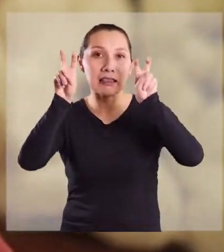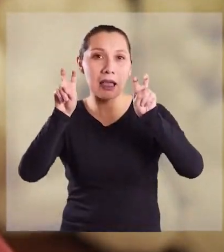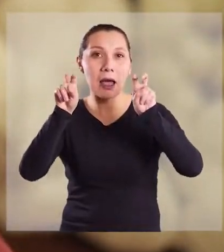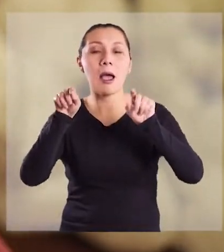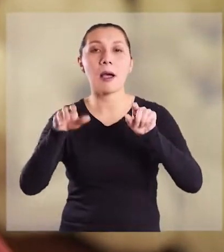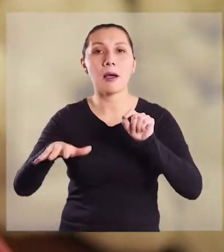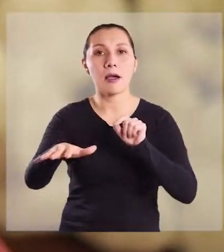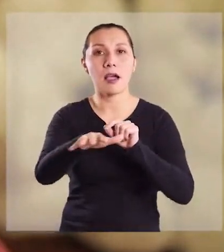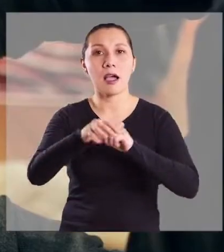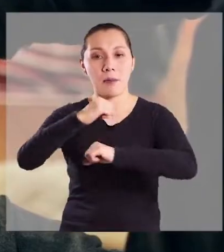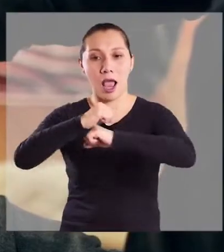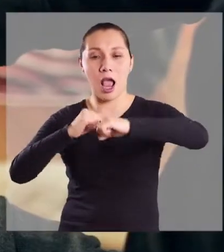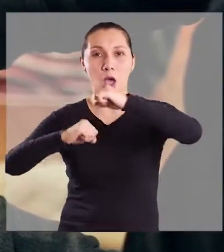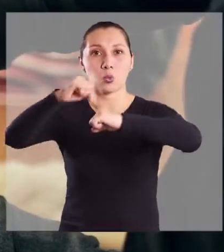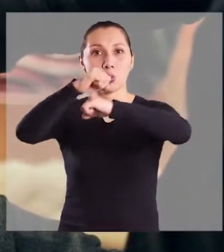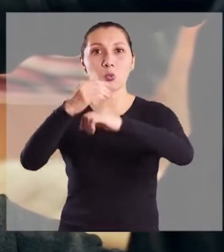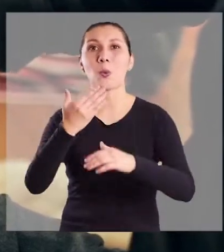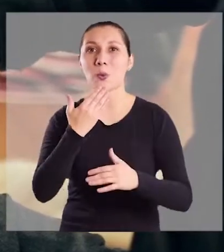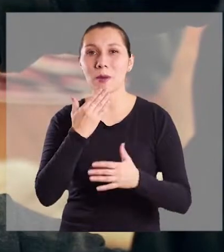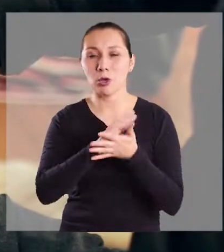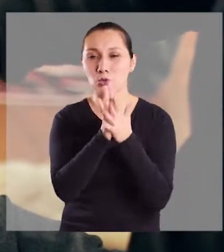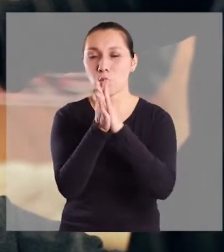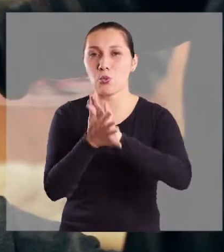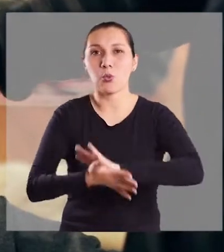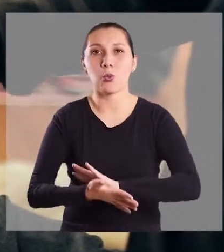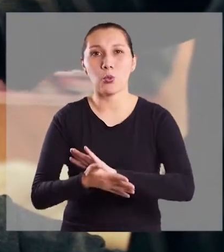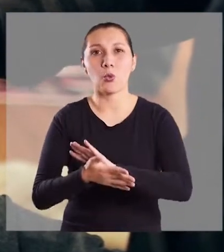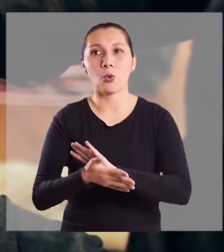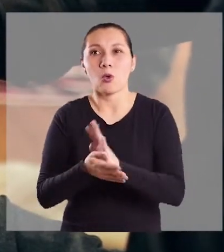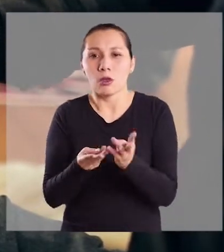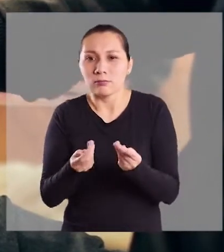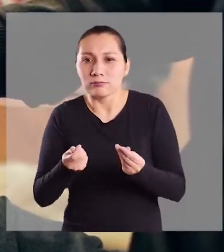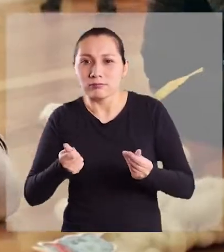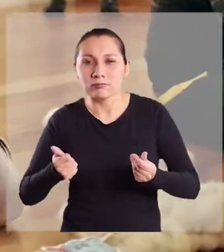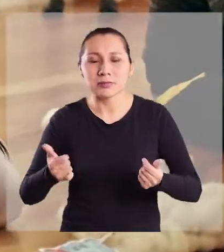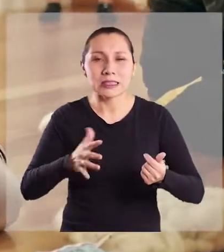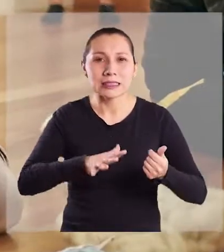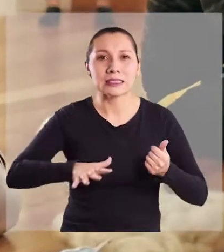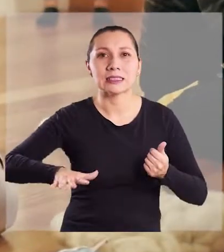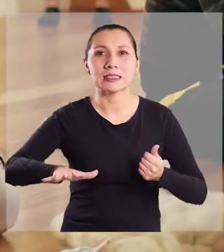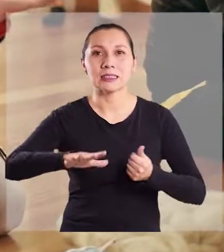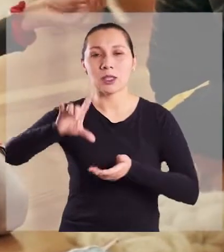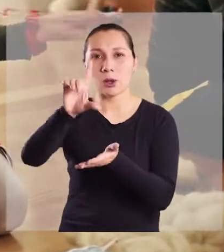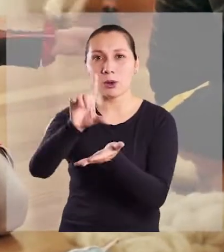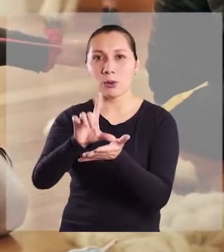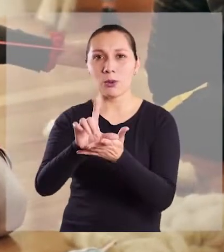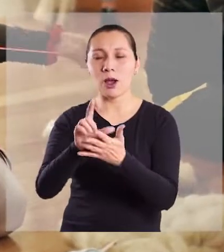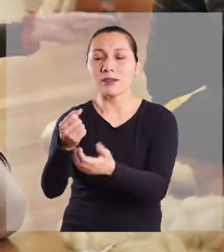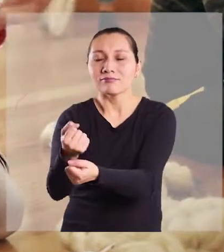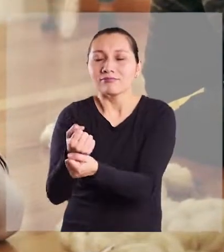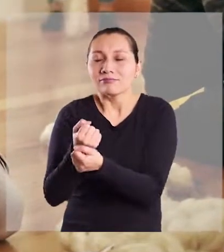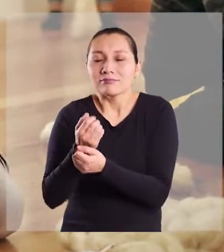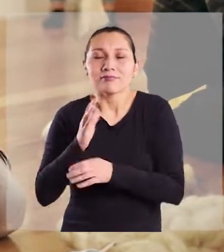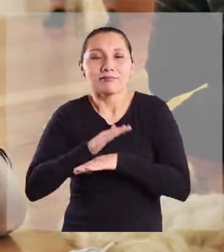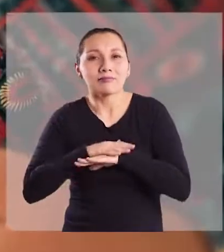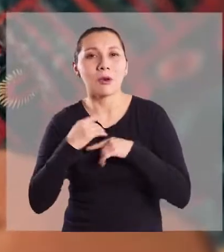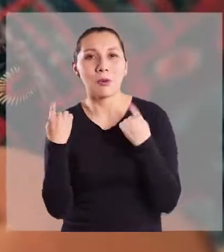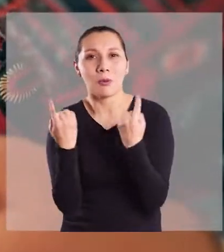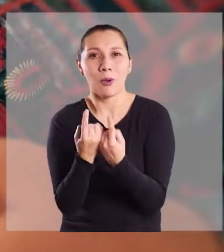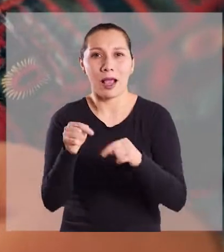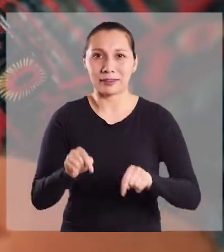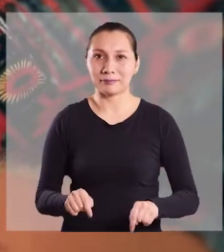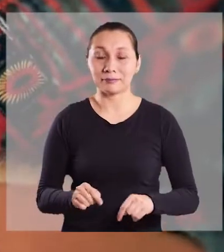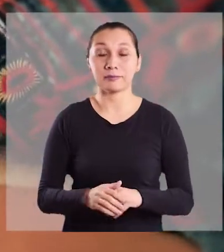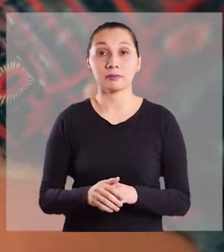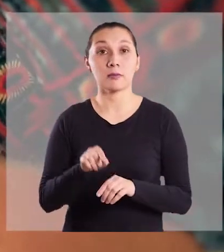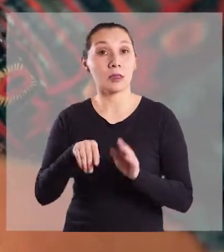ámbito, la estructura y toda la textura de un ambiente acogedor desde el punto de